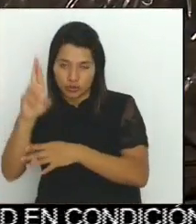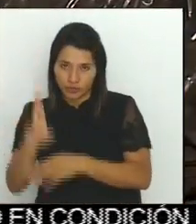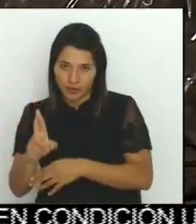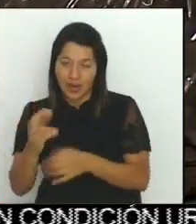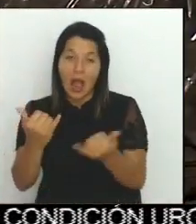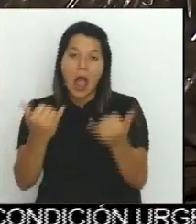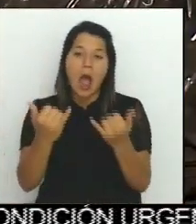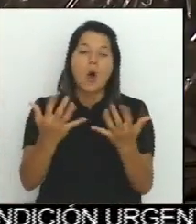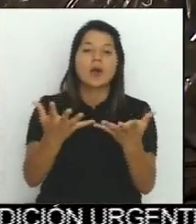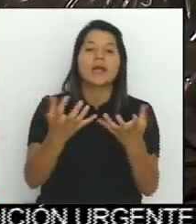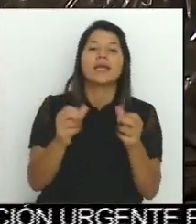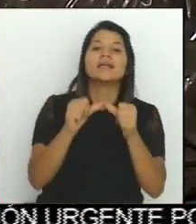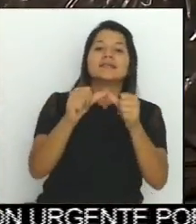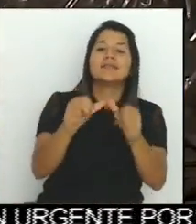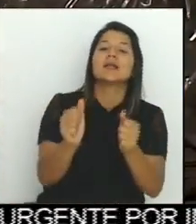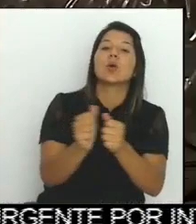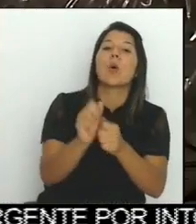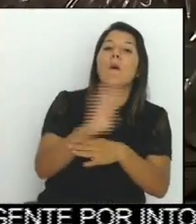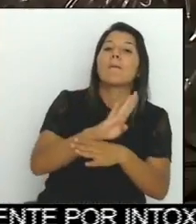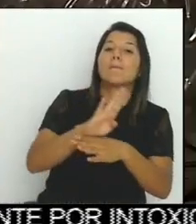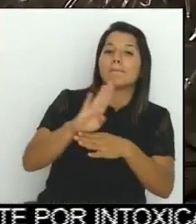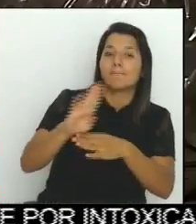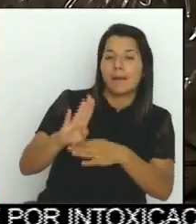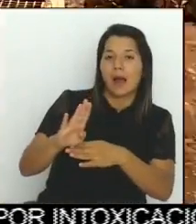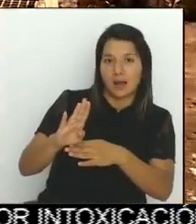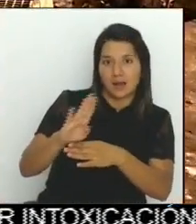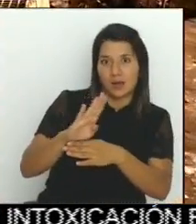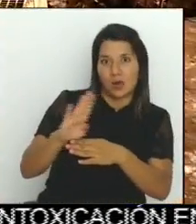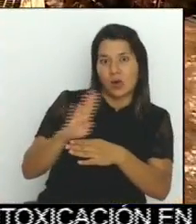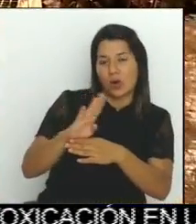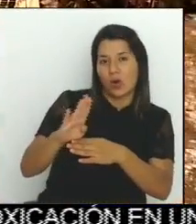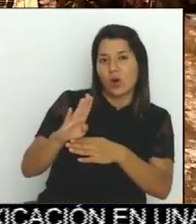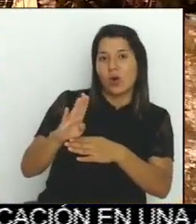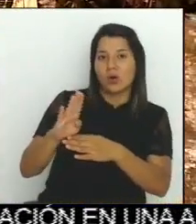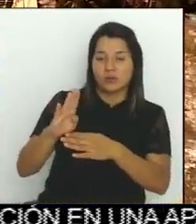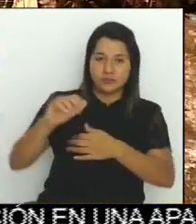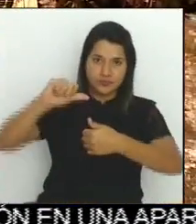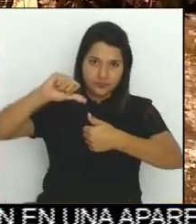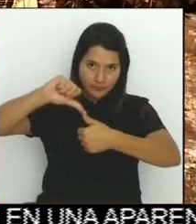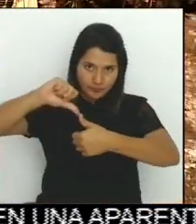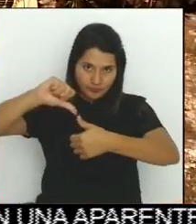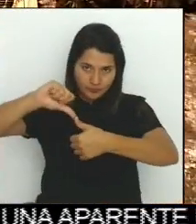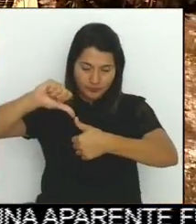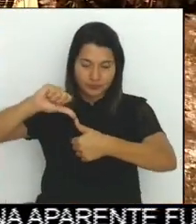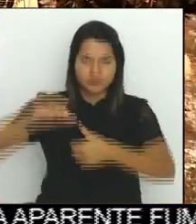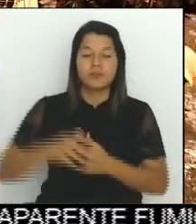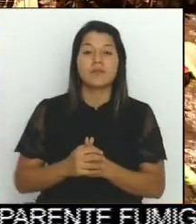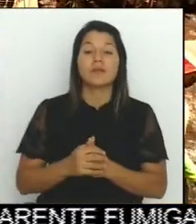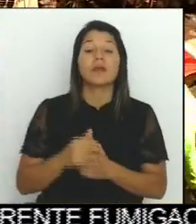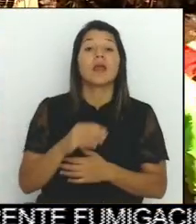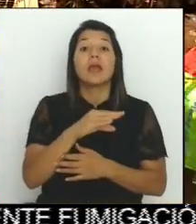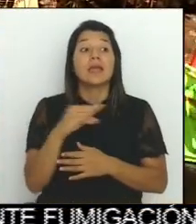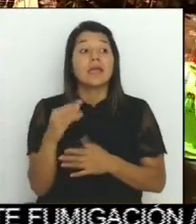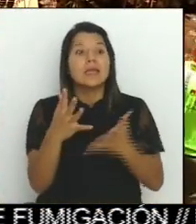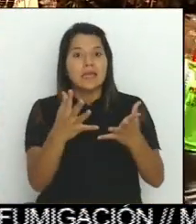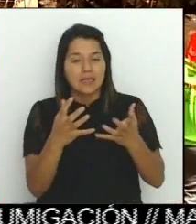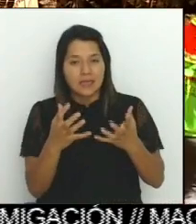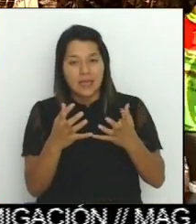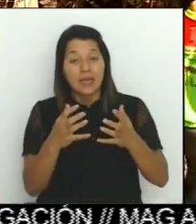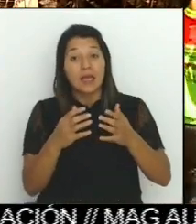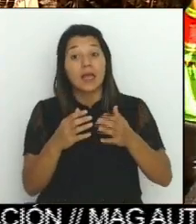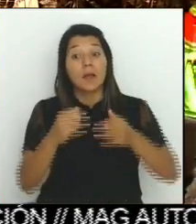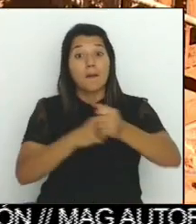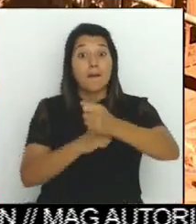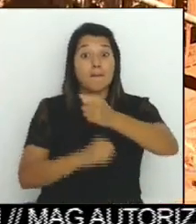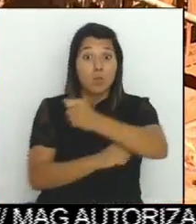impostergables que incluye la intersección en el Coyol de Alajuela, también la ampliación de puentes como el del río